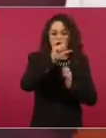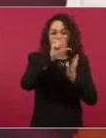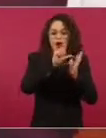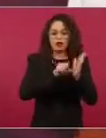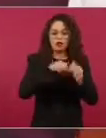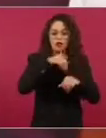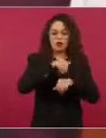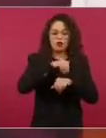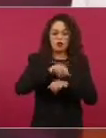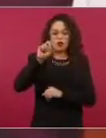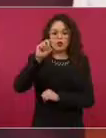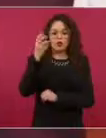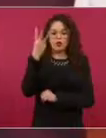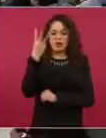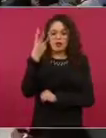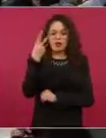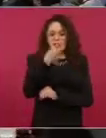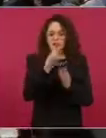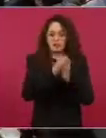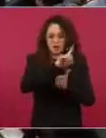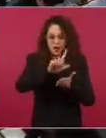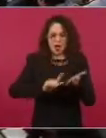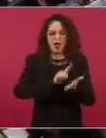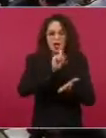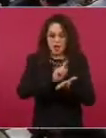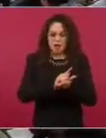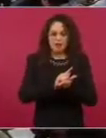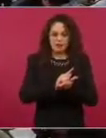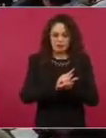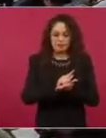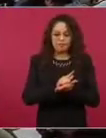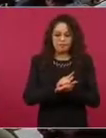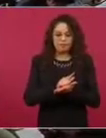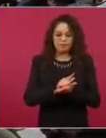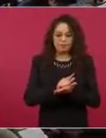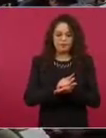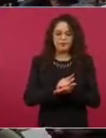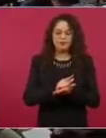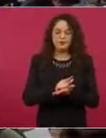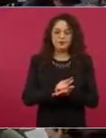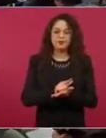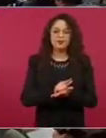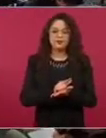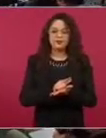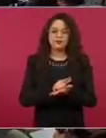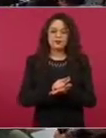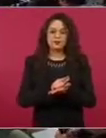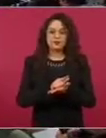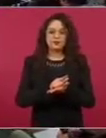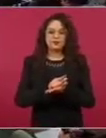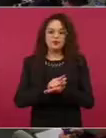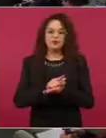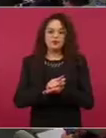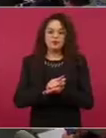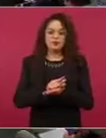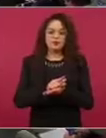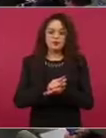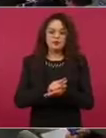Porque antes el que se consideraba